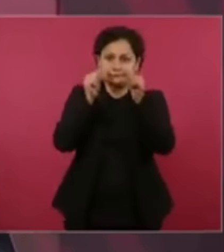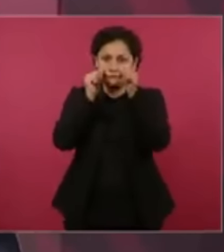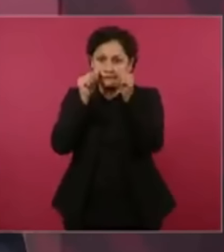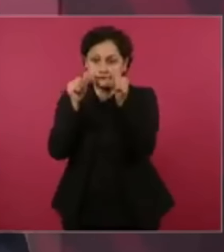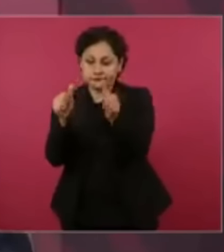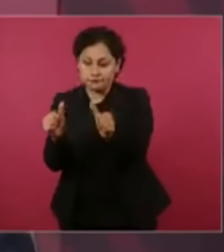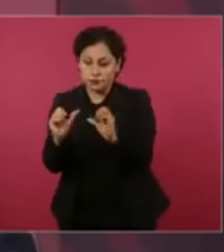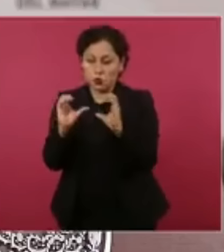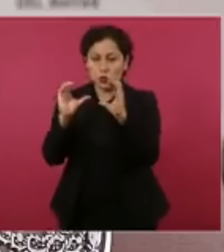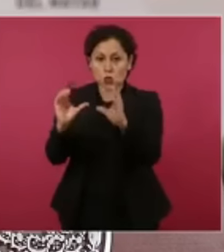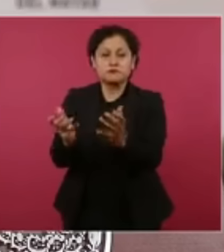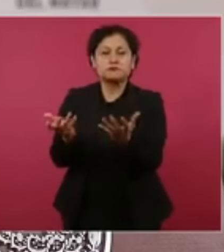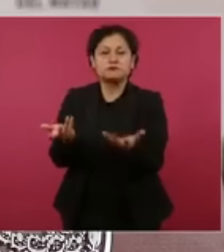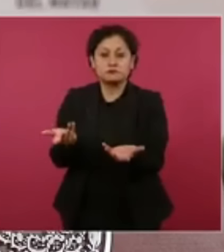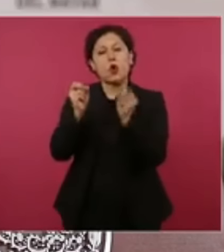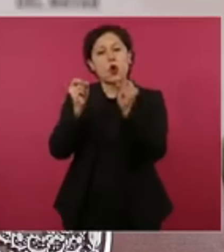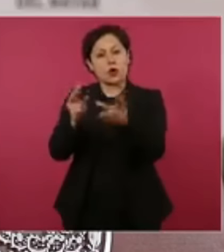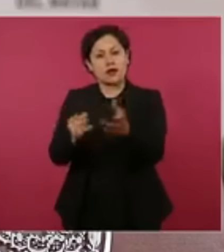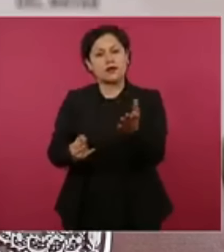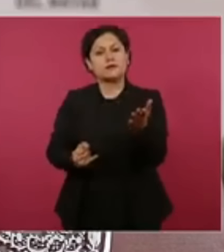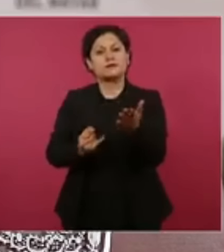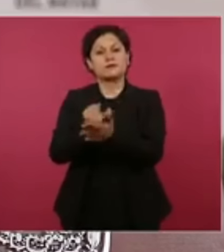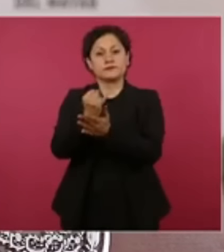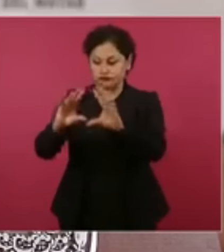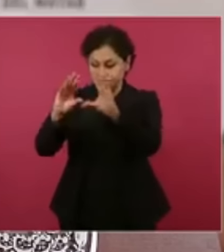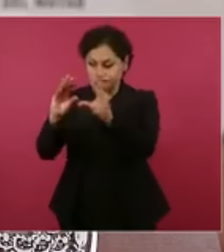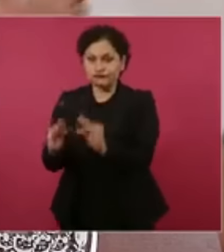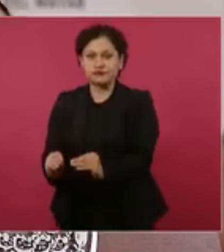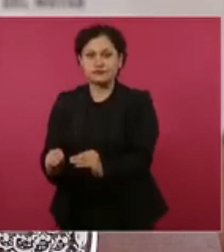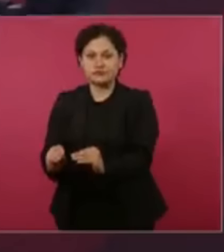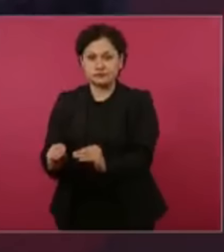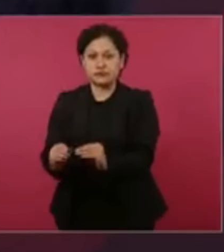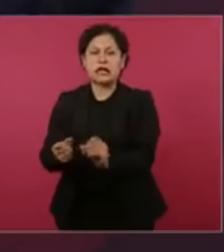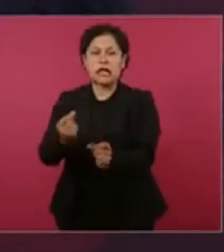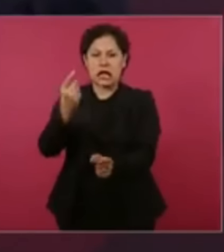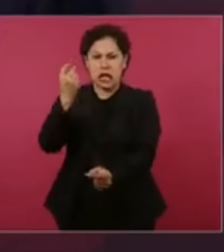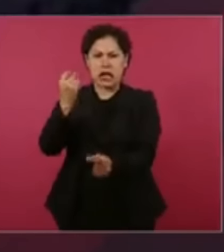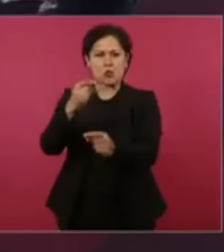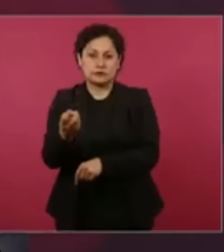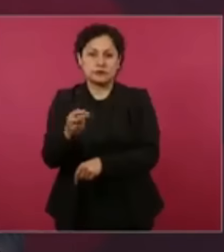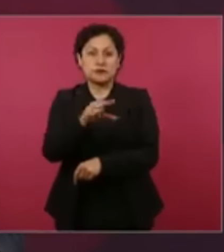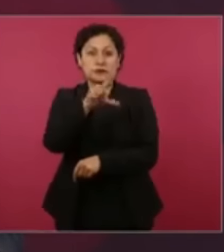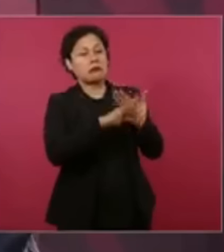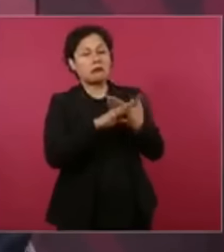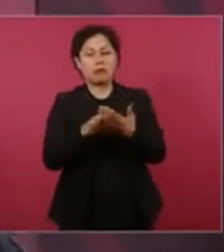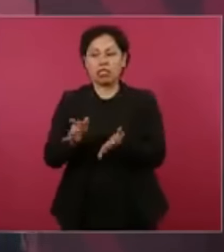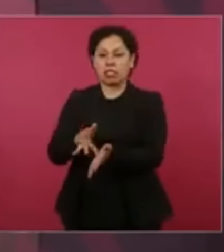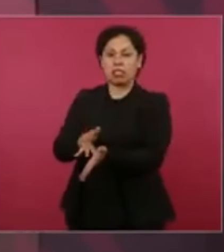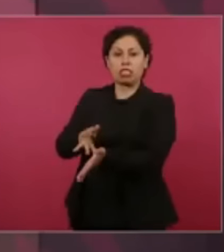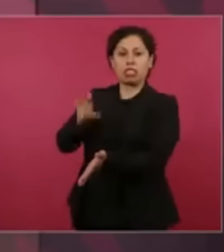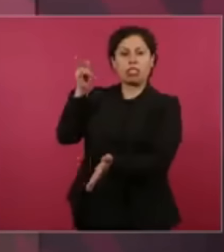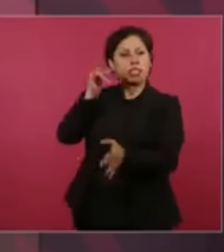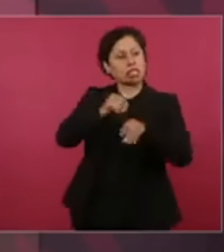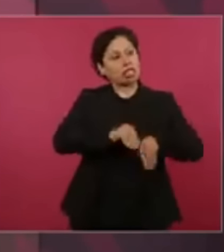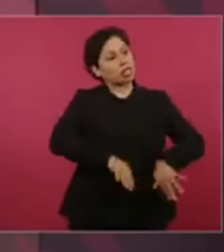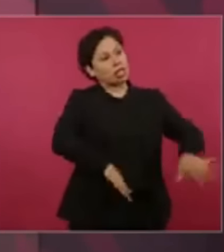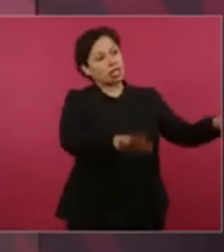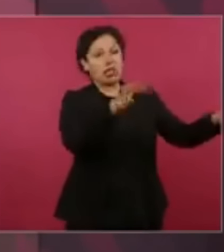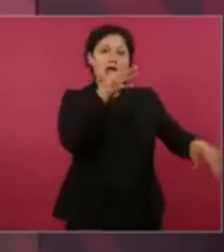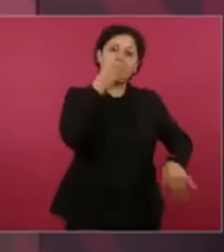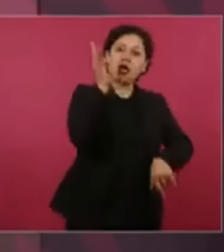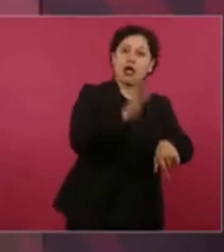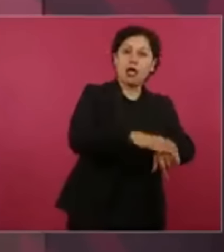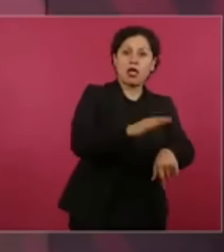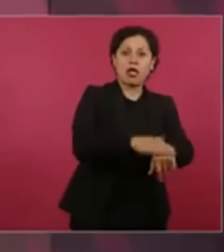hicieron algunos cortes en algunas regiones y a partir de ahí hicieron un escándalo y llevamos afortunadamente 7